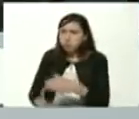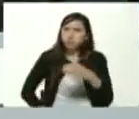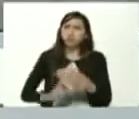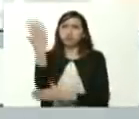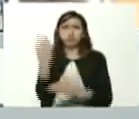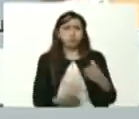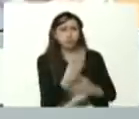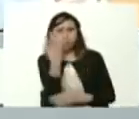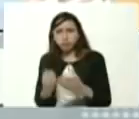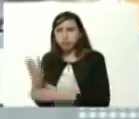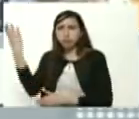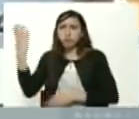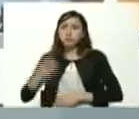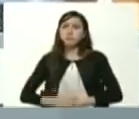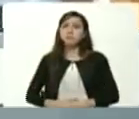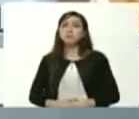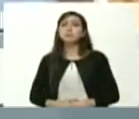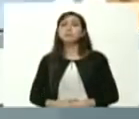Alamedas